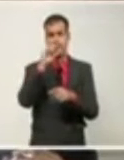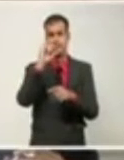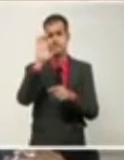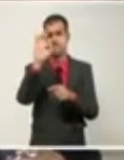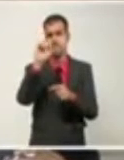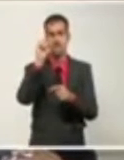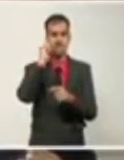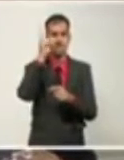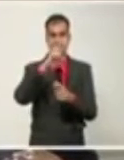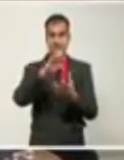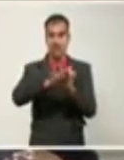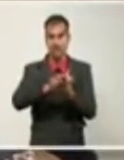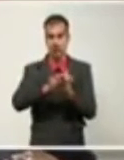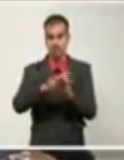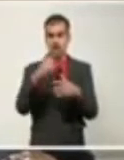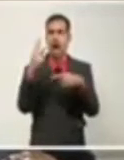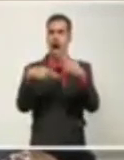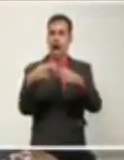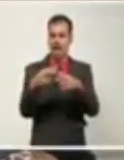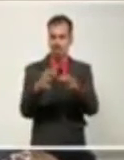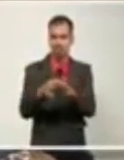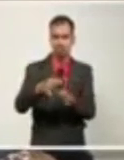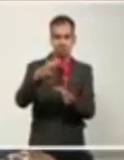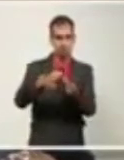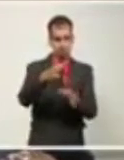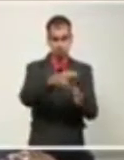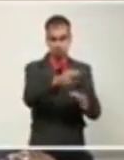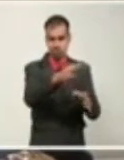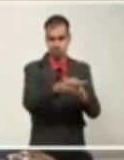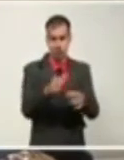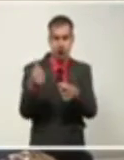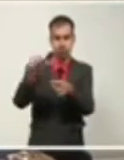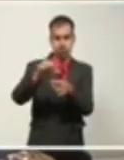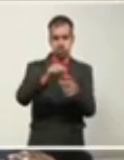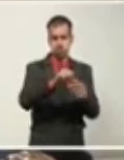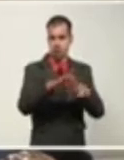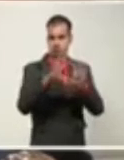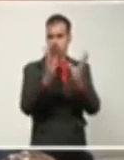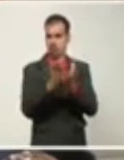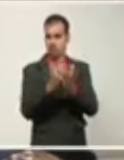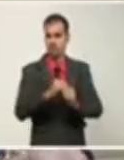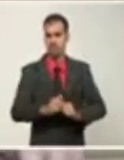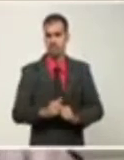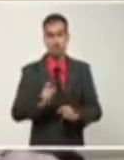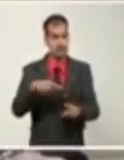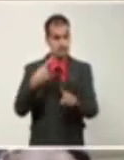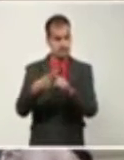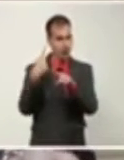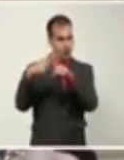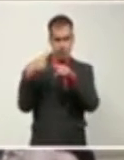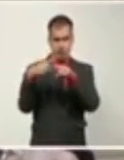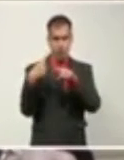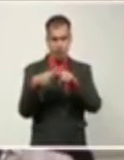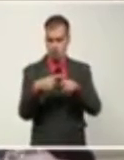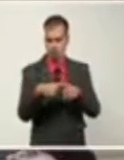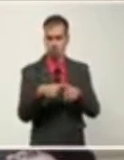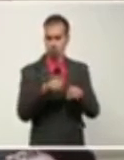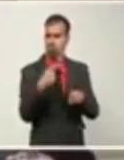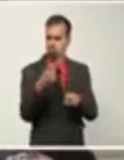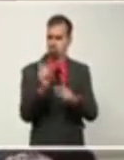comprada en moneda nacional, el alcohol fino tipo A, el agua estéril para inyección que es de los laboratorios AICA, y además incluso